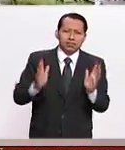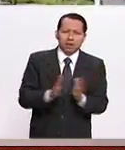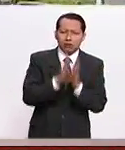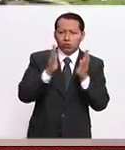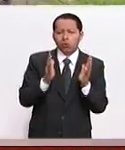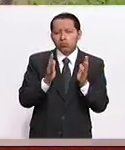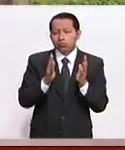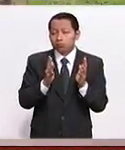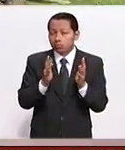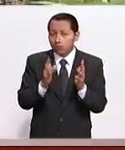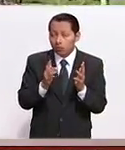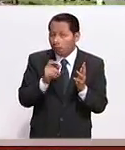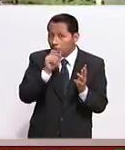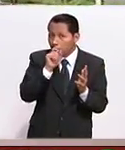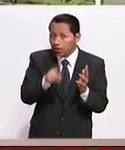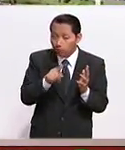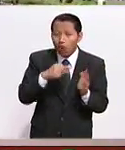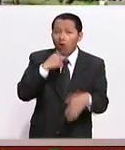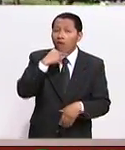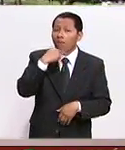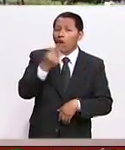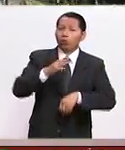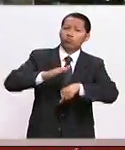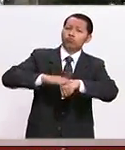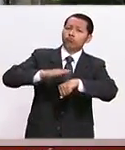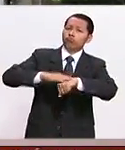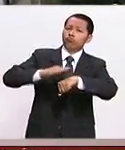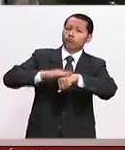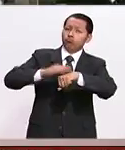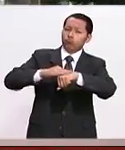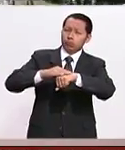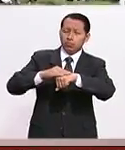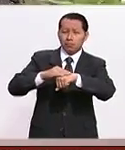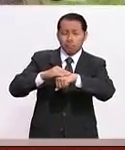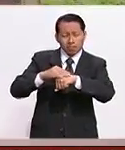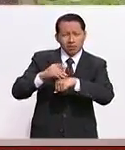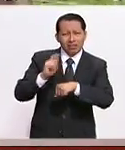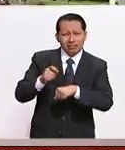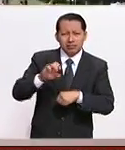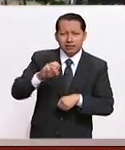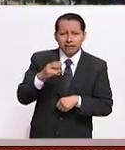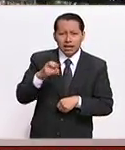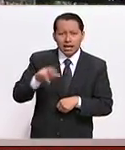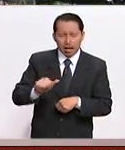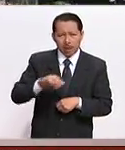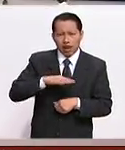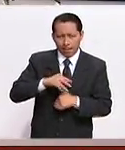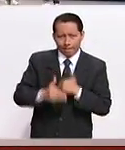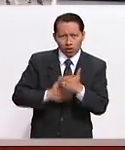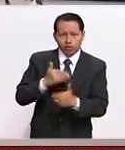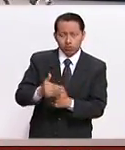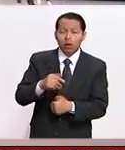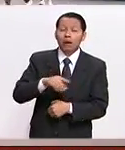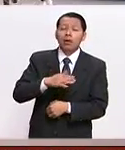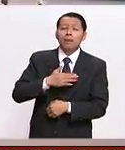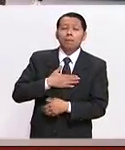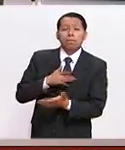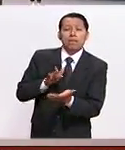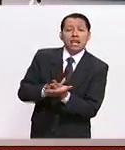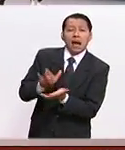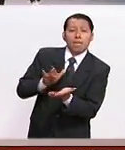nuestra... de que nuestra voz también se escuche dentro del proceso que está viviendo Cherán. Mi apoyo sería